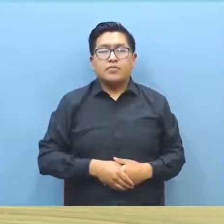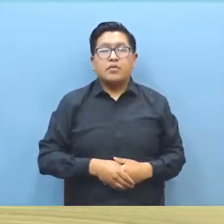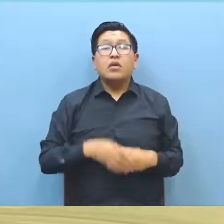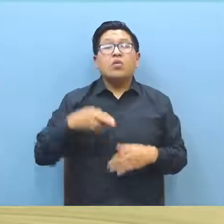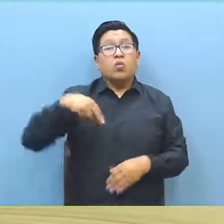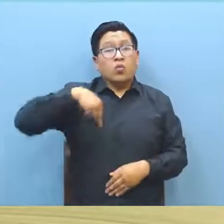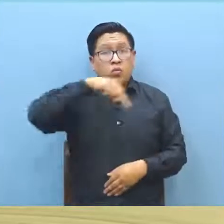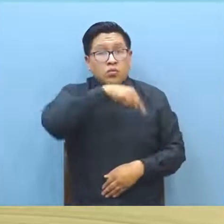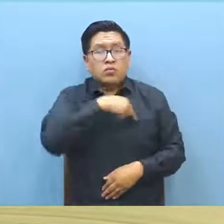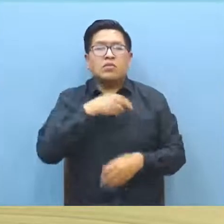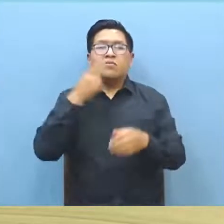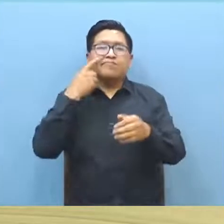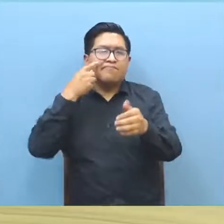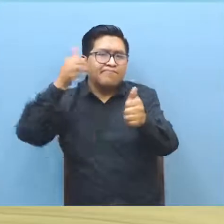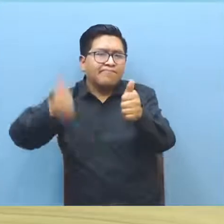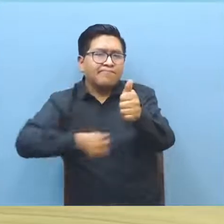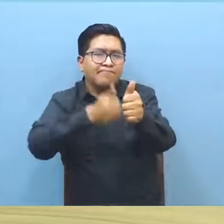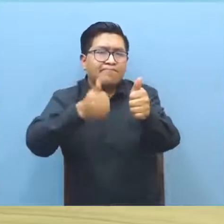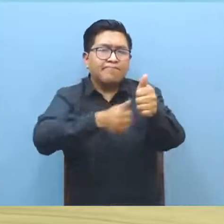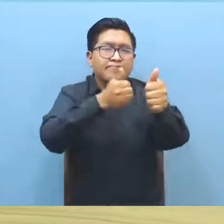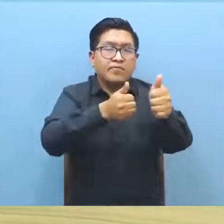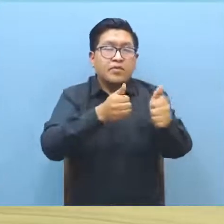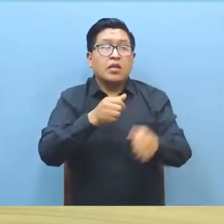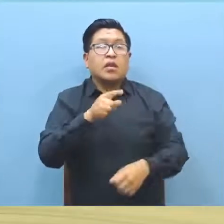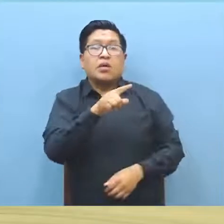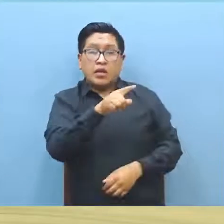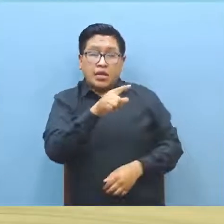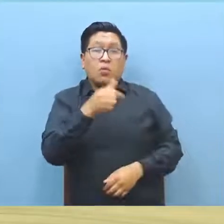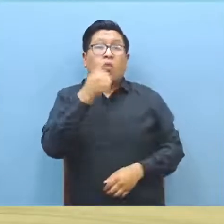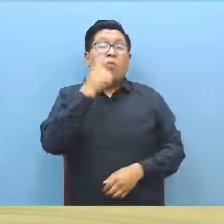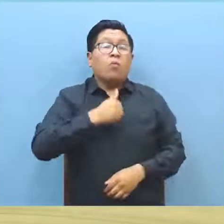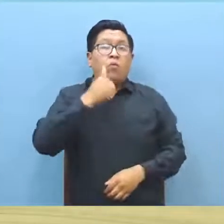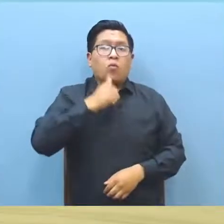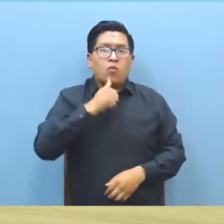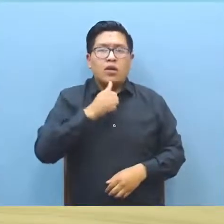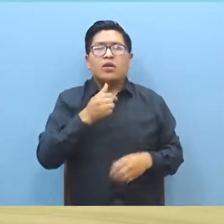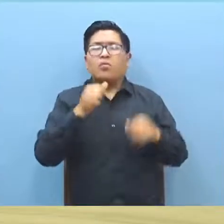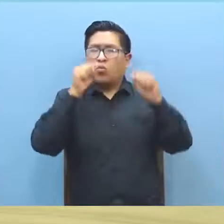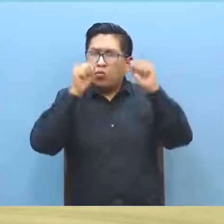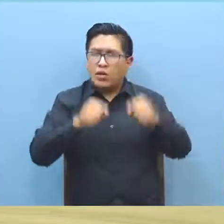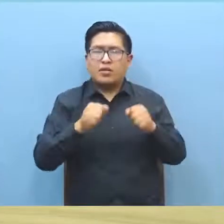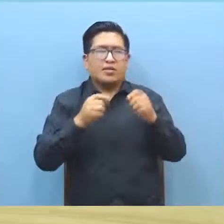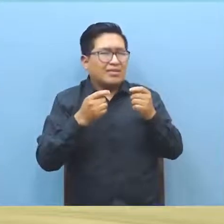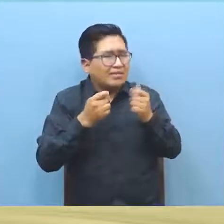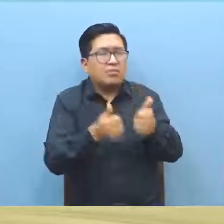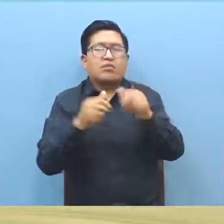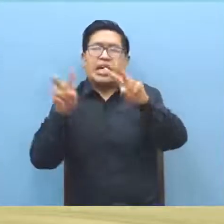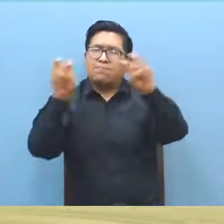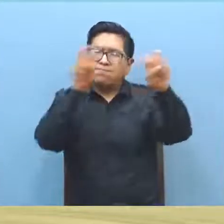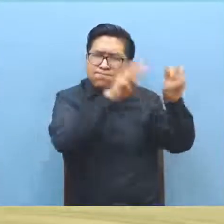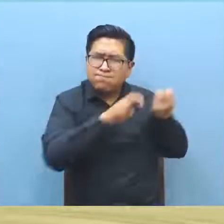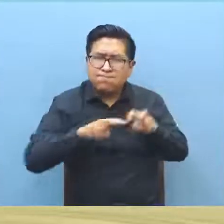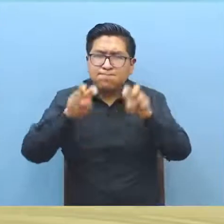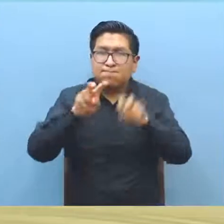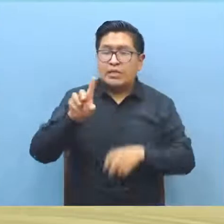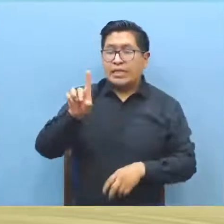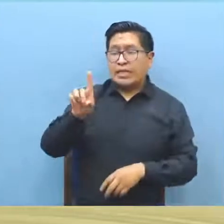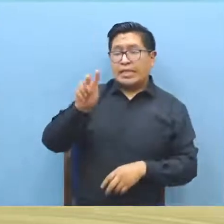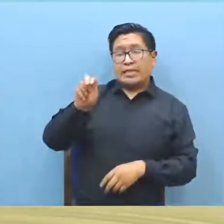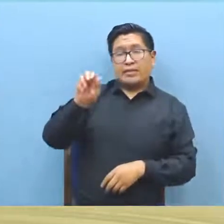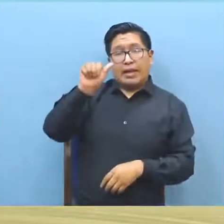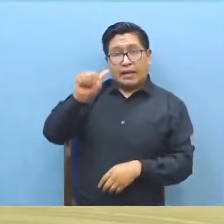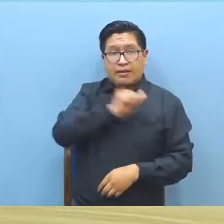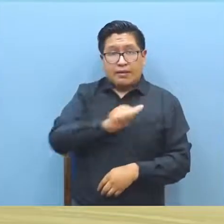hacer el seguimiento de que la señora Miguel Cibet pueda activar los mecanismos de investigación a la brevedad posible y también la Defensoría de la